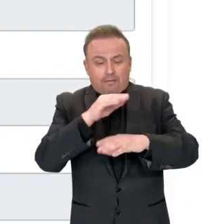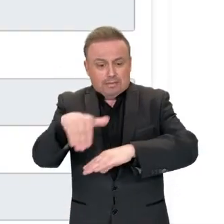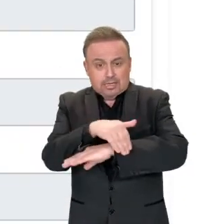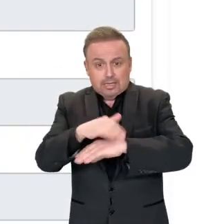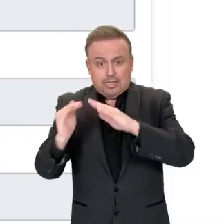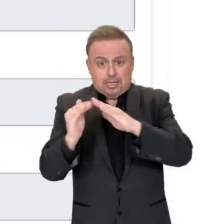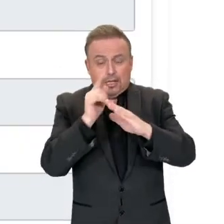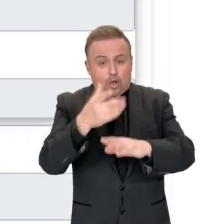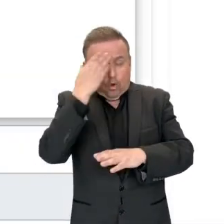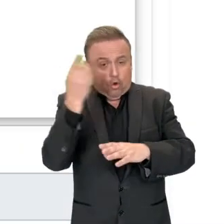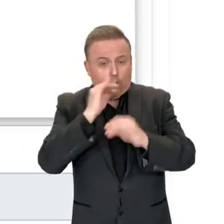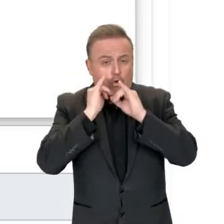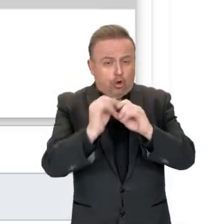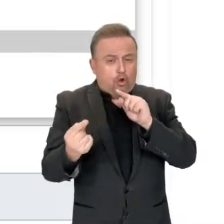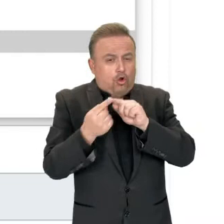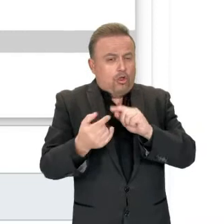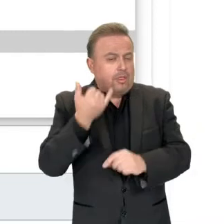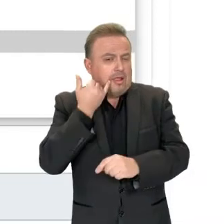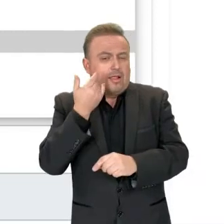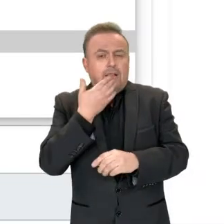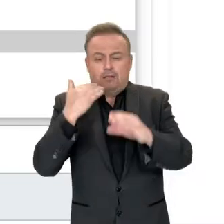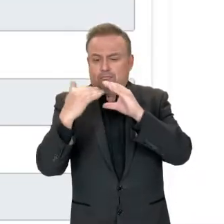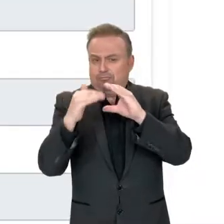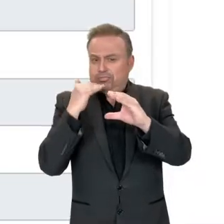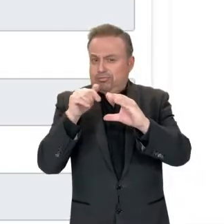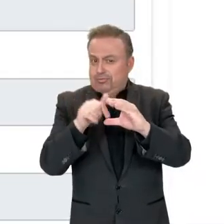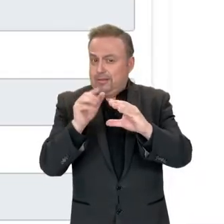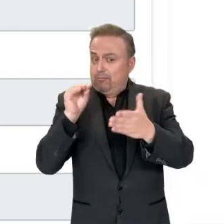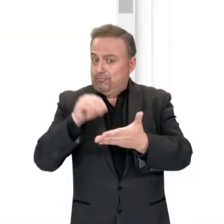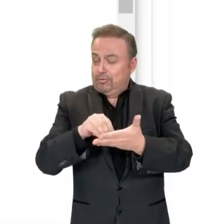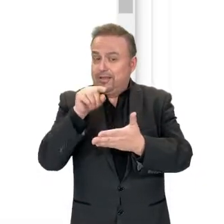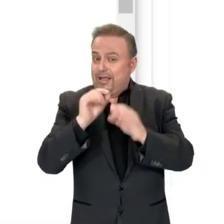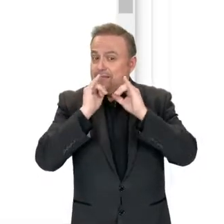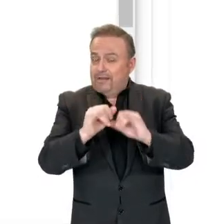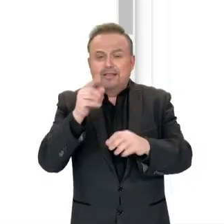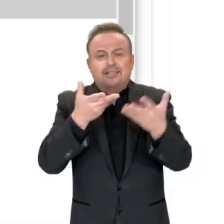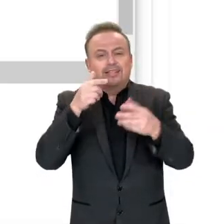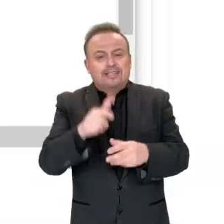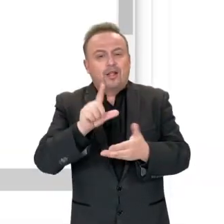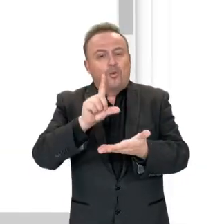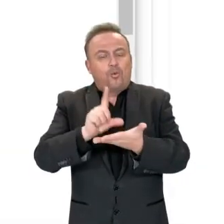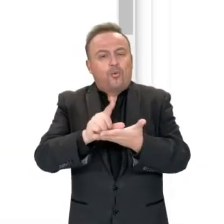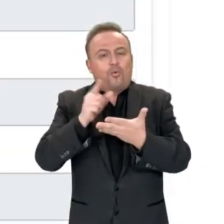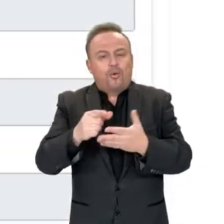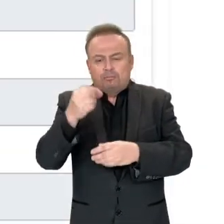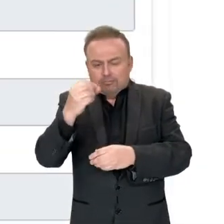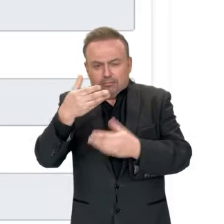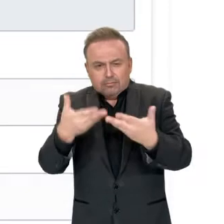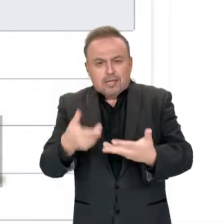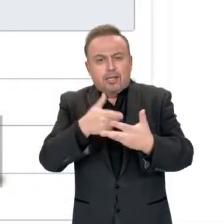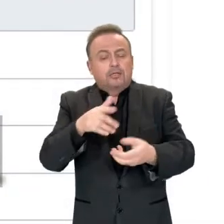domicilio y no olvides completar datos de contacto telefónico y correo electrónico. Esta información corresponde a la localización,